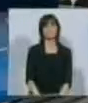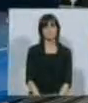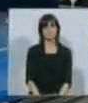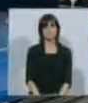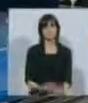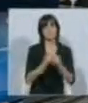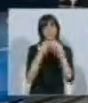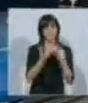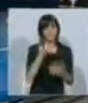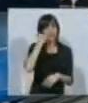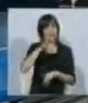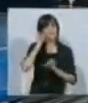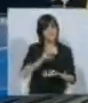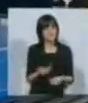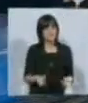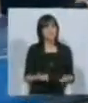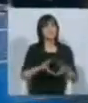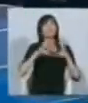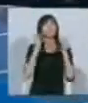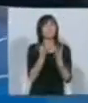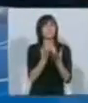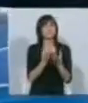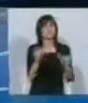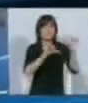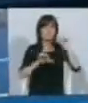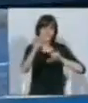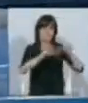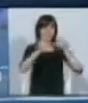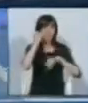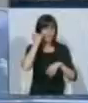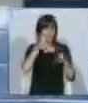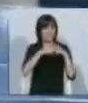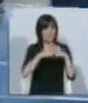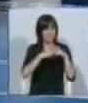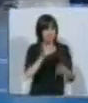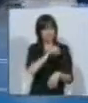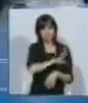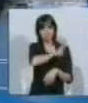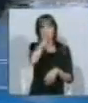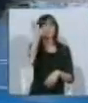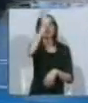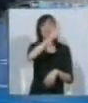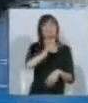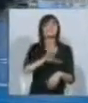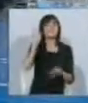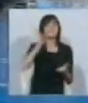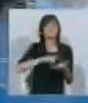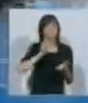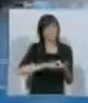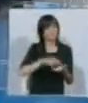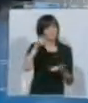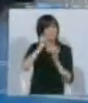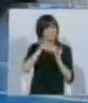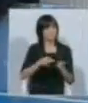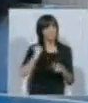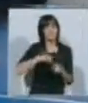Gracias Ale, y ahora sí, el mundo de la ciencia y la tecnología nos lleva a la provincia de Salta. Así es, bueno, esto tiene que ver con Argentina y con Brasil, Rodo, porque